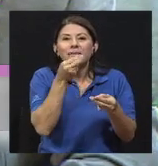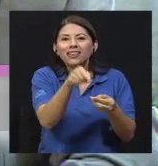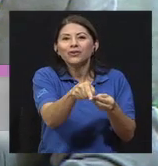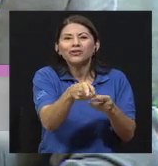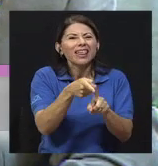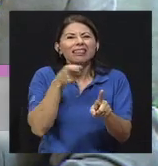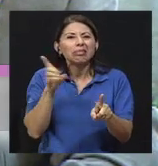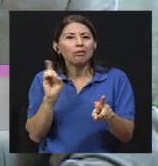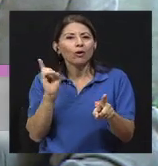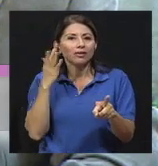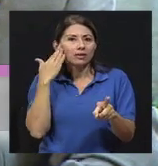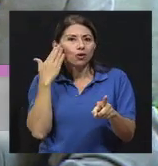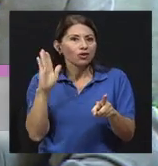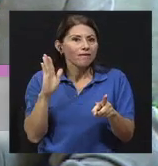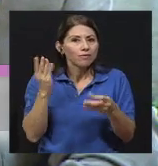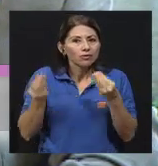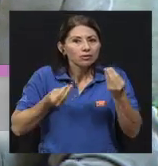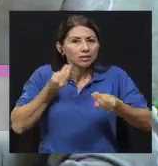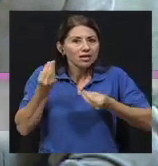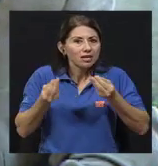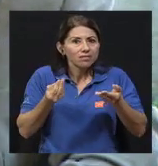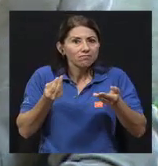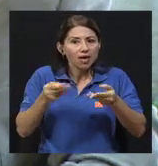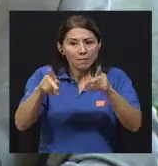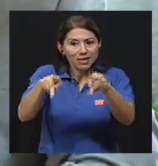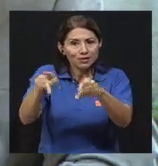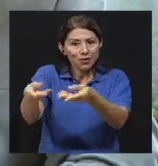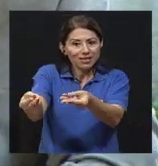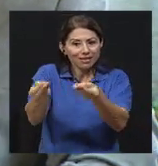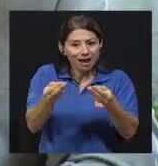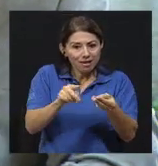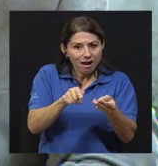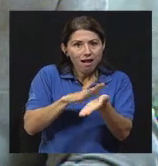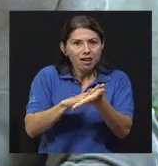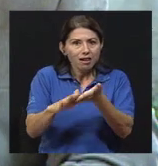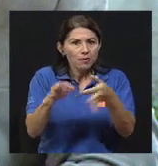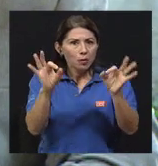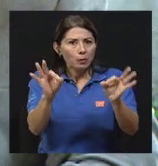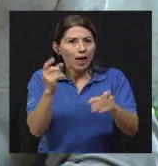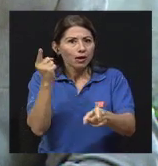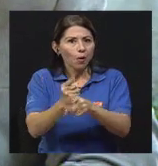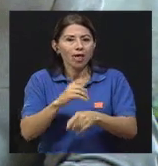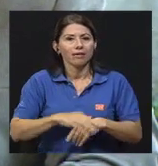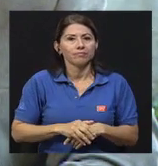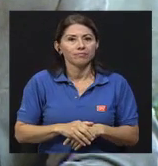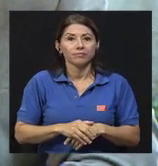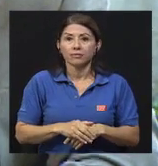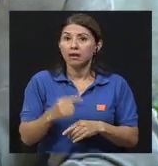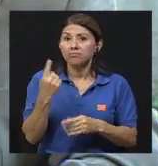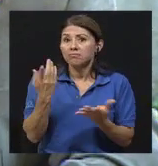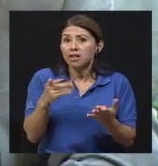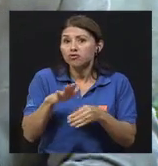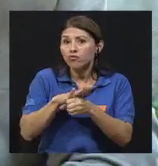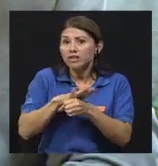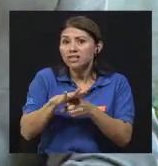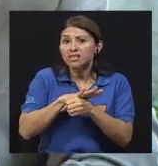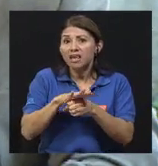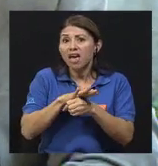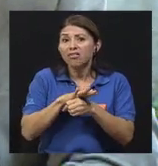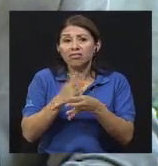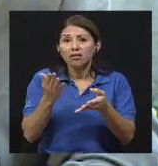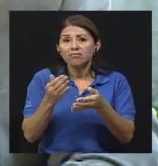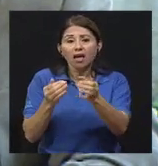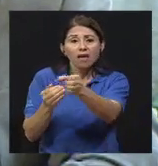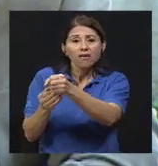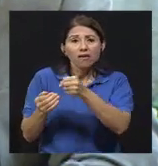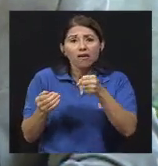externo y no sabemos, ¿verdad? Si el proveedor lo hizo de una manera adecuada. ¿El refrigerar es suficiente? ¿El